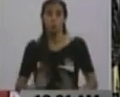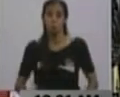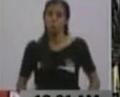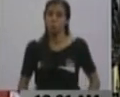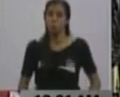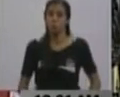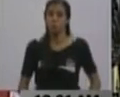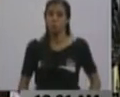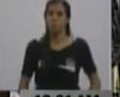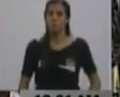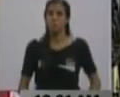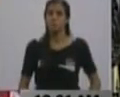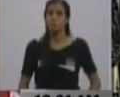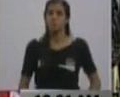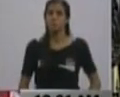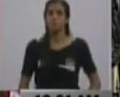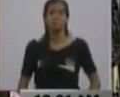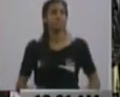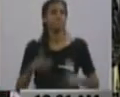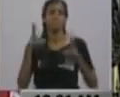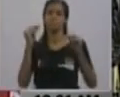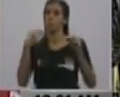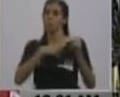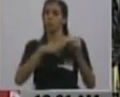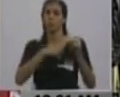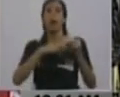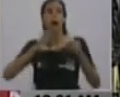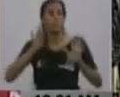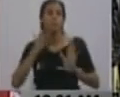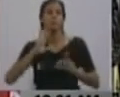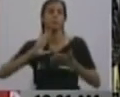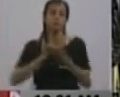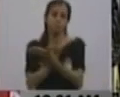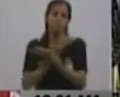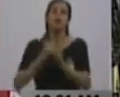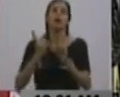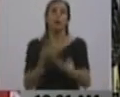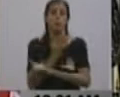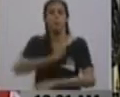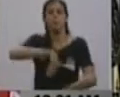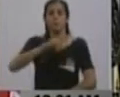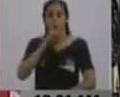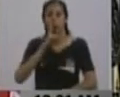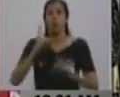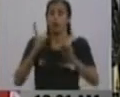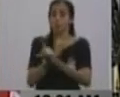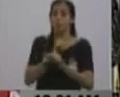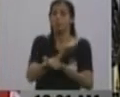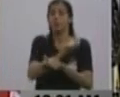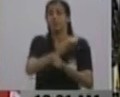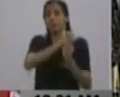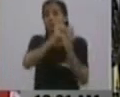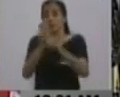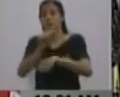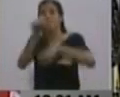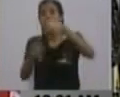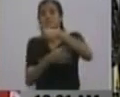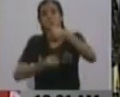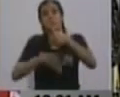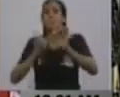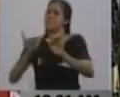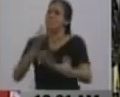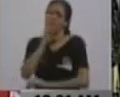¿Cómo se llama? Ejercicio negado. Saca a Nicolás, bueno, el que sea vicepresidente, asume la presidencia, ¿verdad? Nombra a Nicolás de vicepresidente.